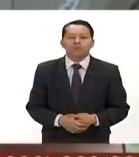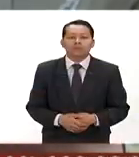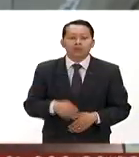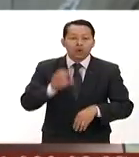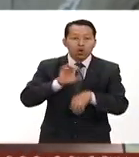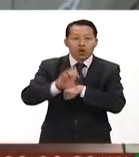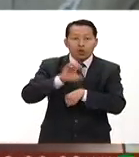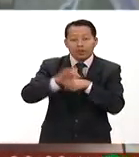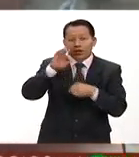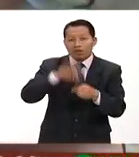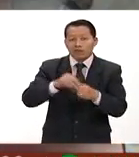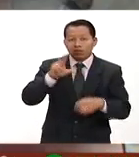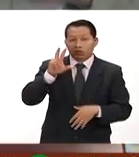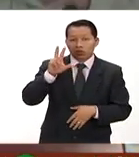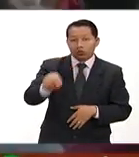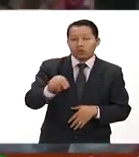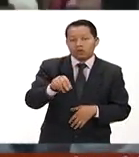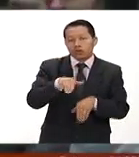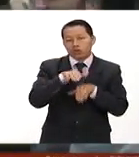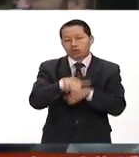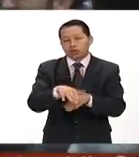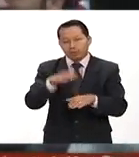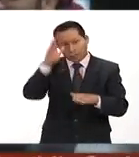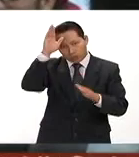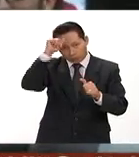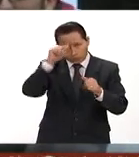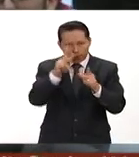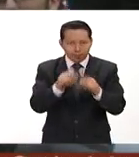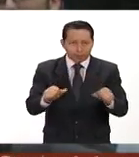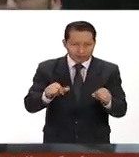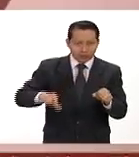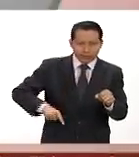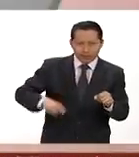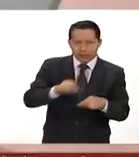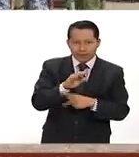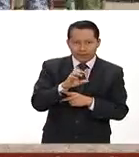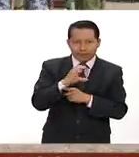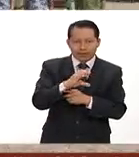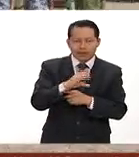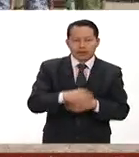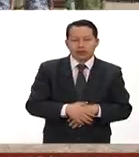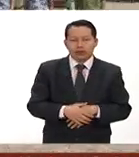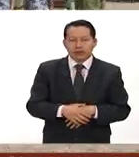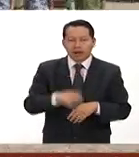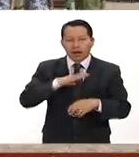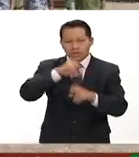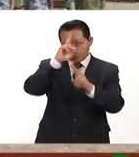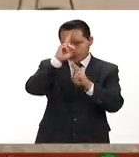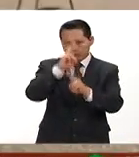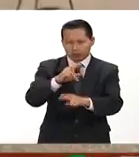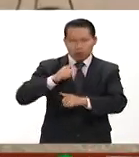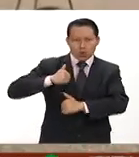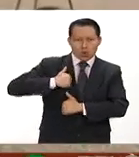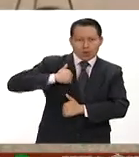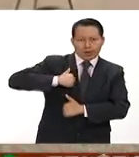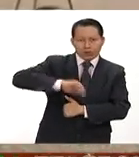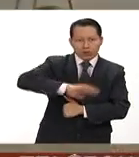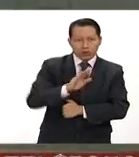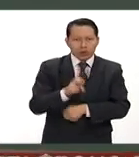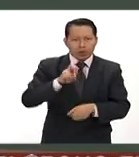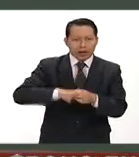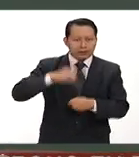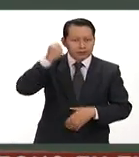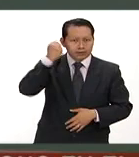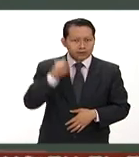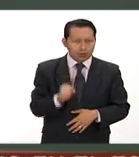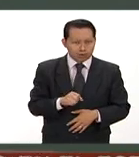Colombianos votan no en el plebiscito sobre el acuerdo de paz entre el gobierno y las FARC rinden homenaje a soldados caídos en Sinaloa